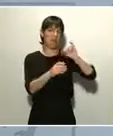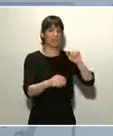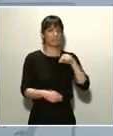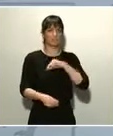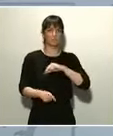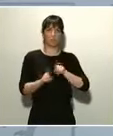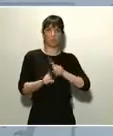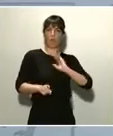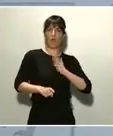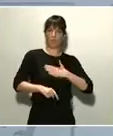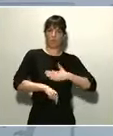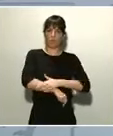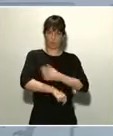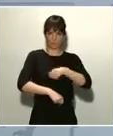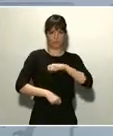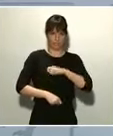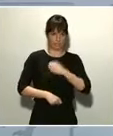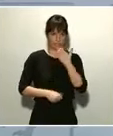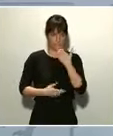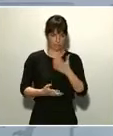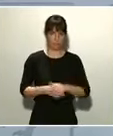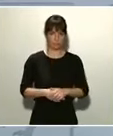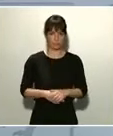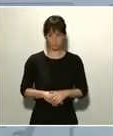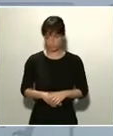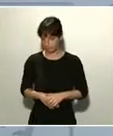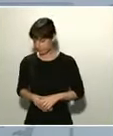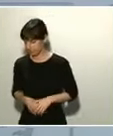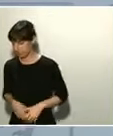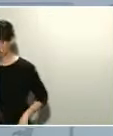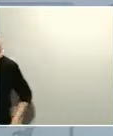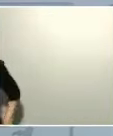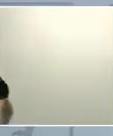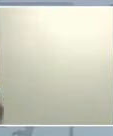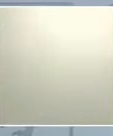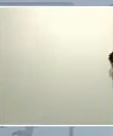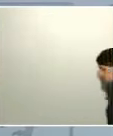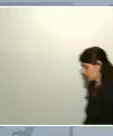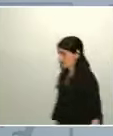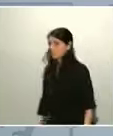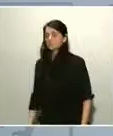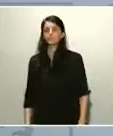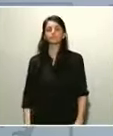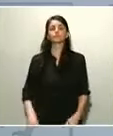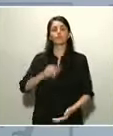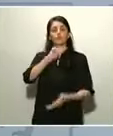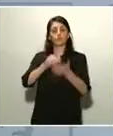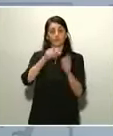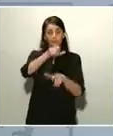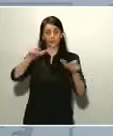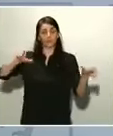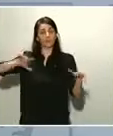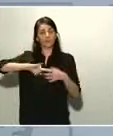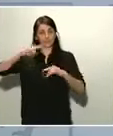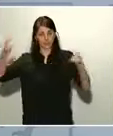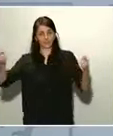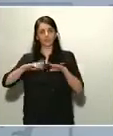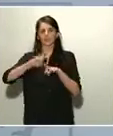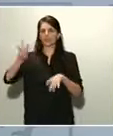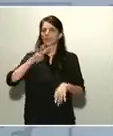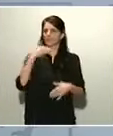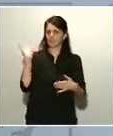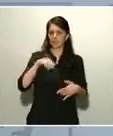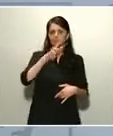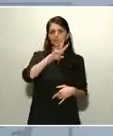Gobierno de España. En contratación de personal suplementario, además de los más de 350.000 profesionales sanitarios,